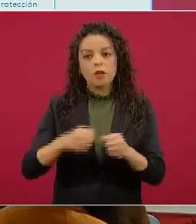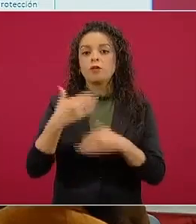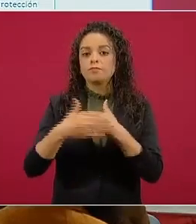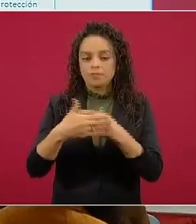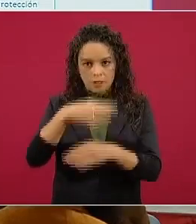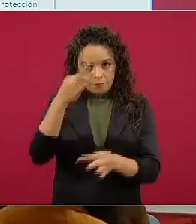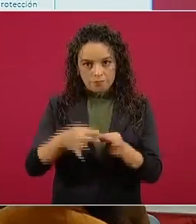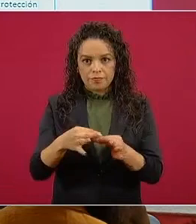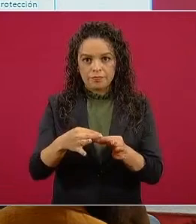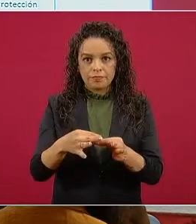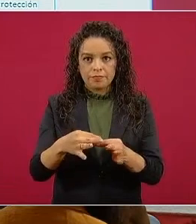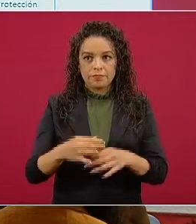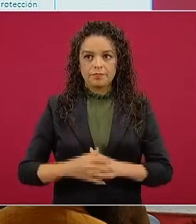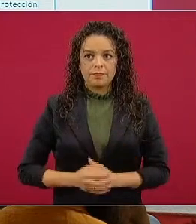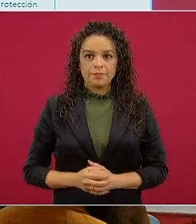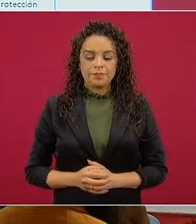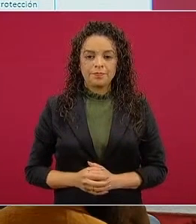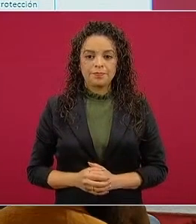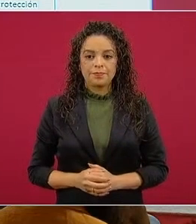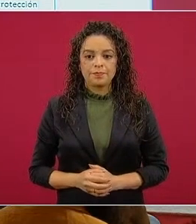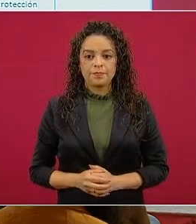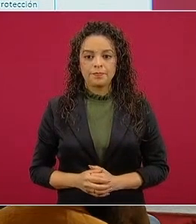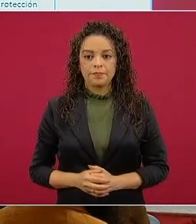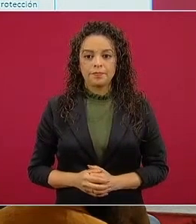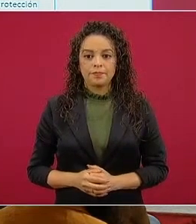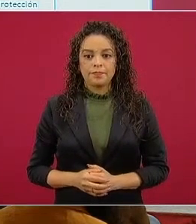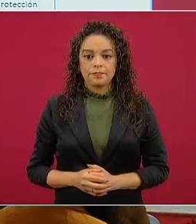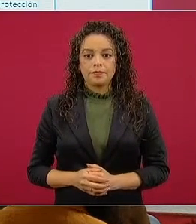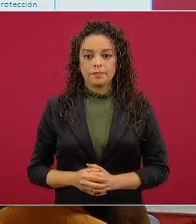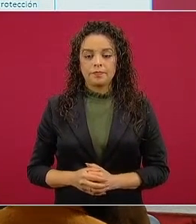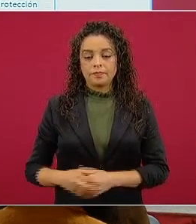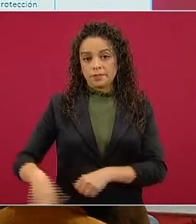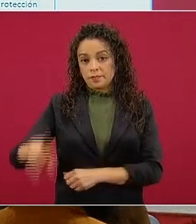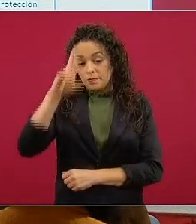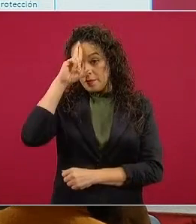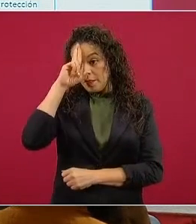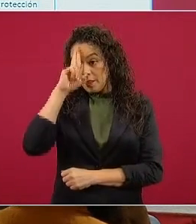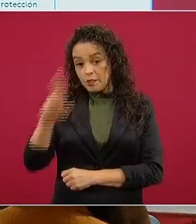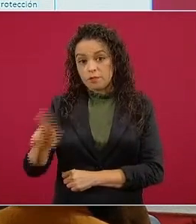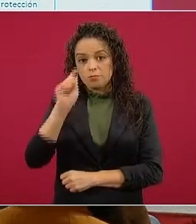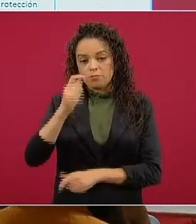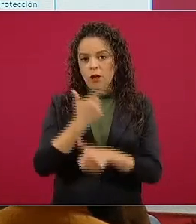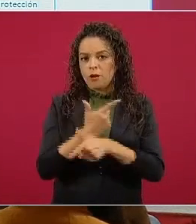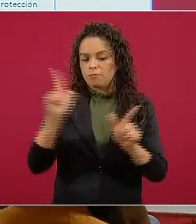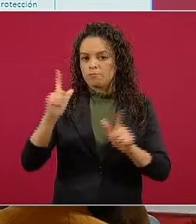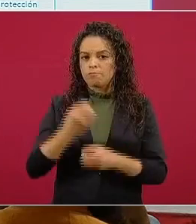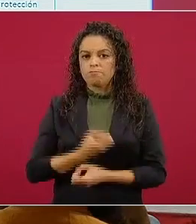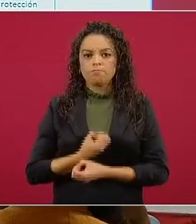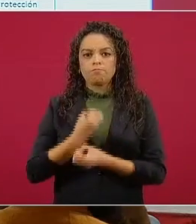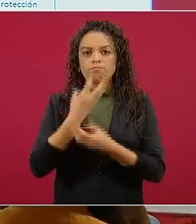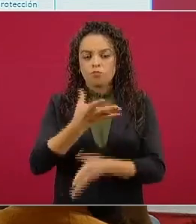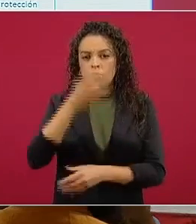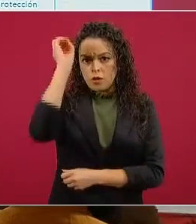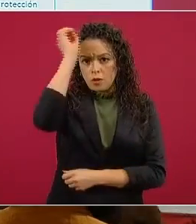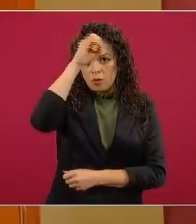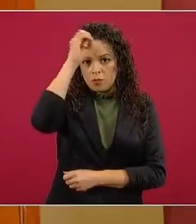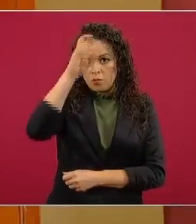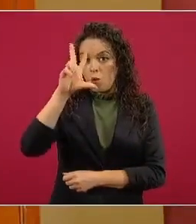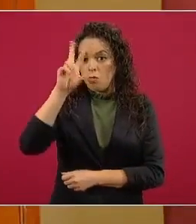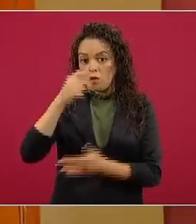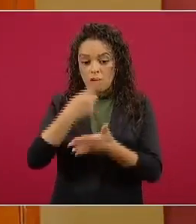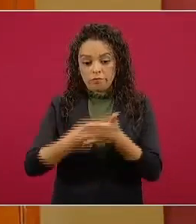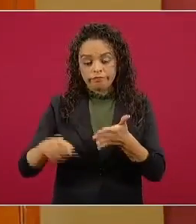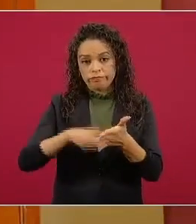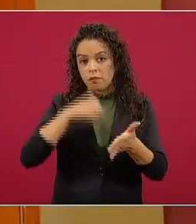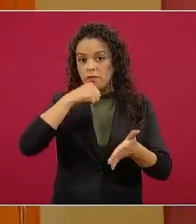90 se respetará la libertad de expresión nunca el gobierno aplicará censura a ningún periodista o